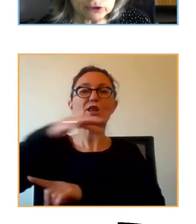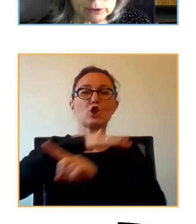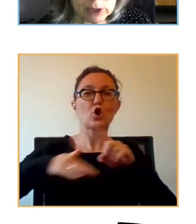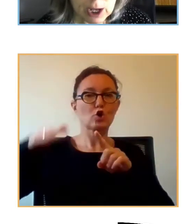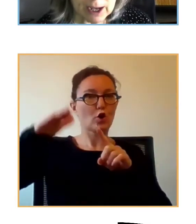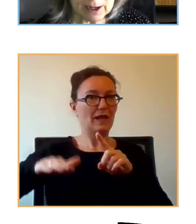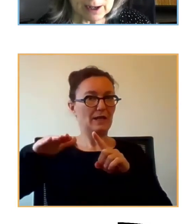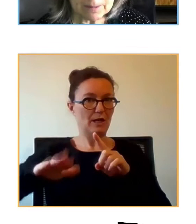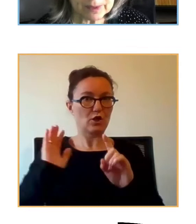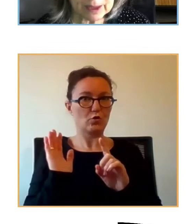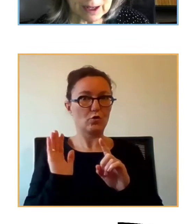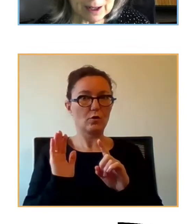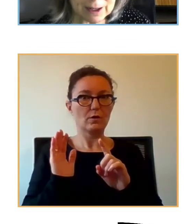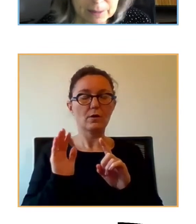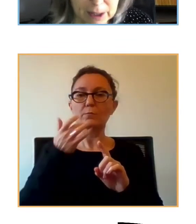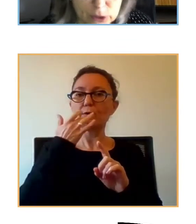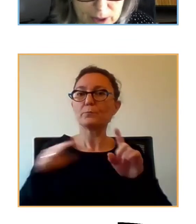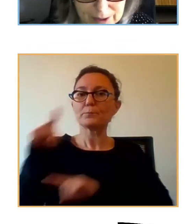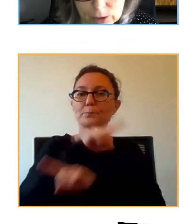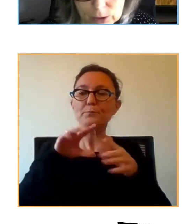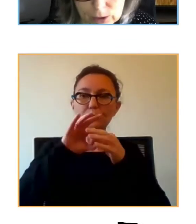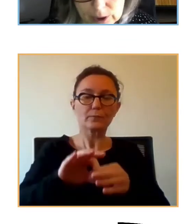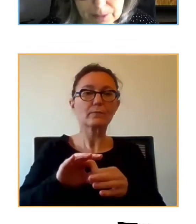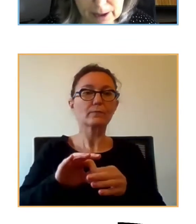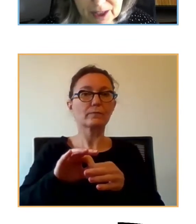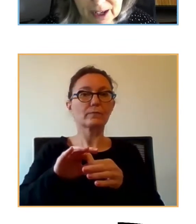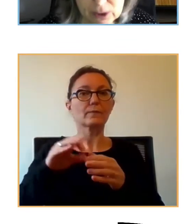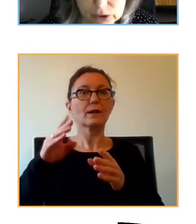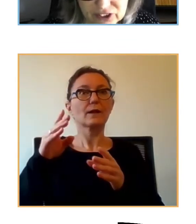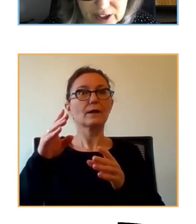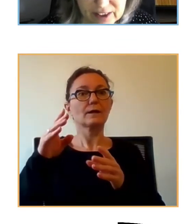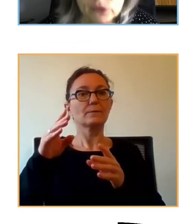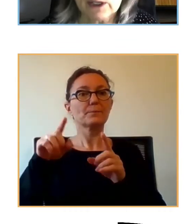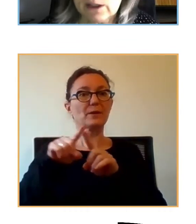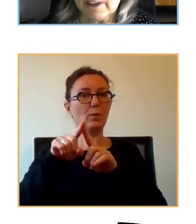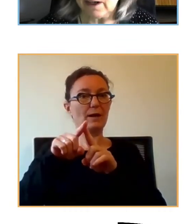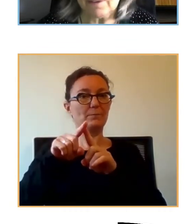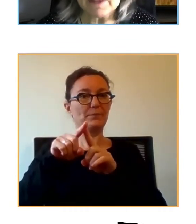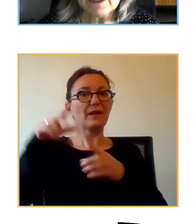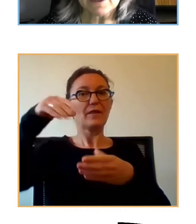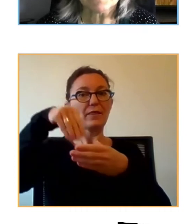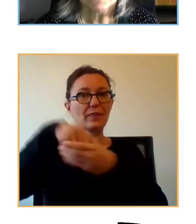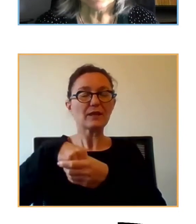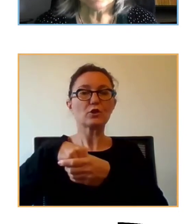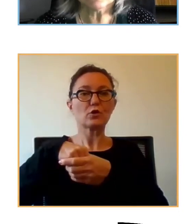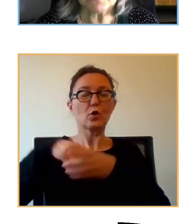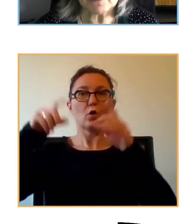con el nivel educativo, no el nivel, las inconsistencias educativas en la familia,